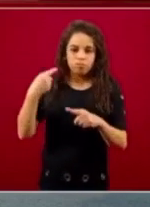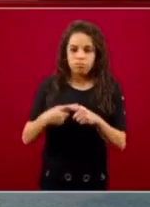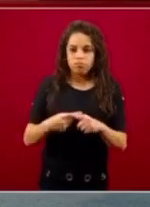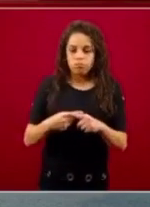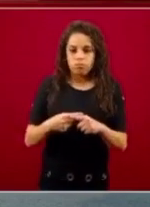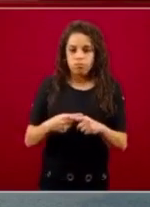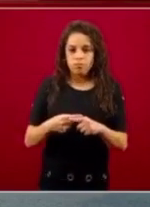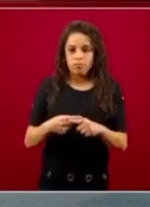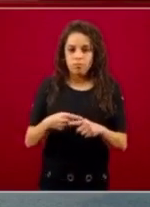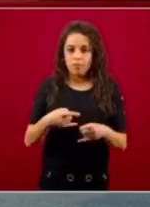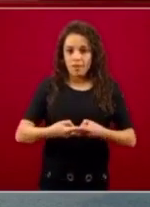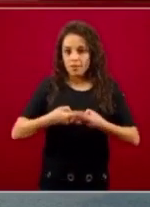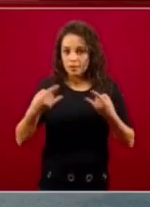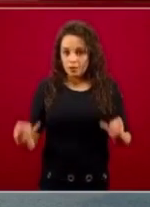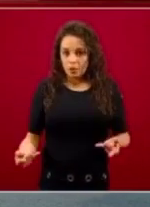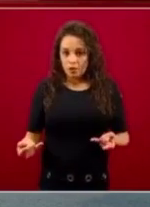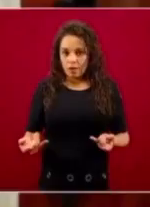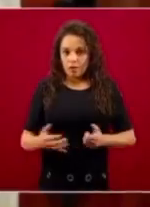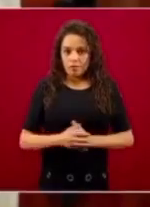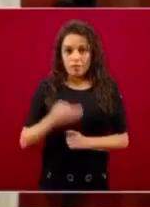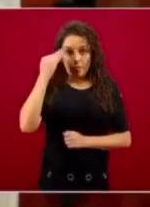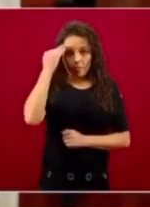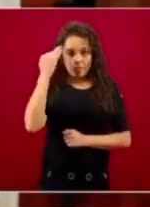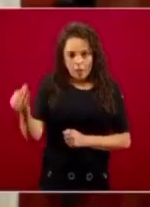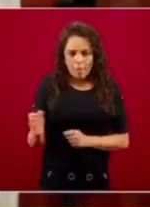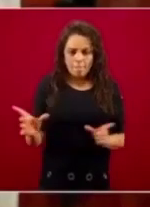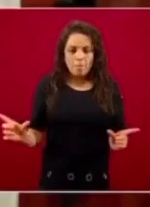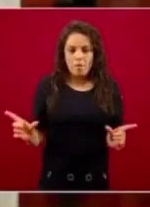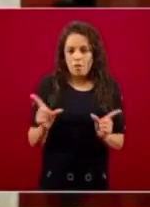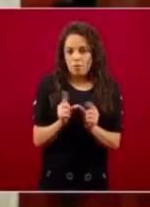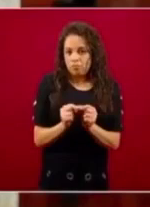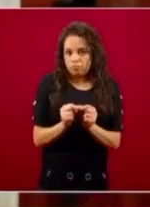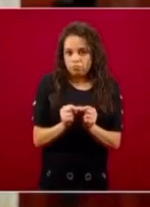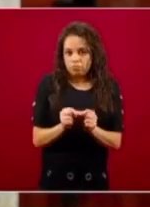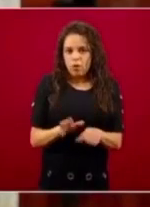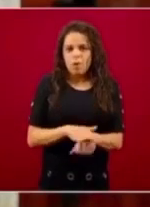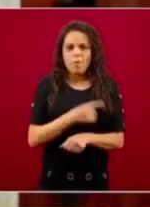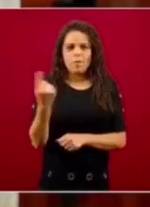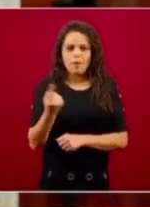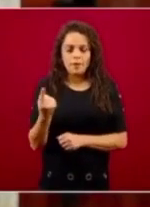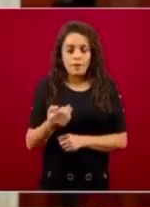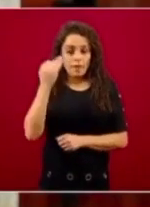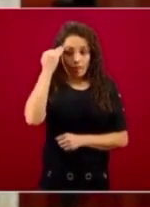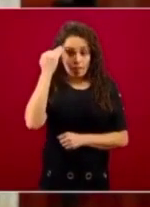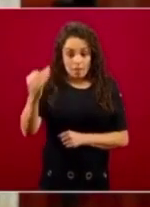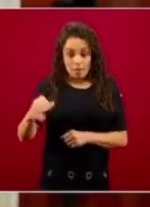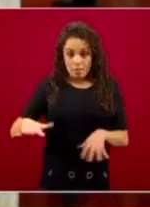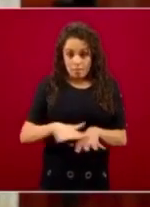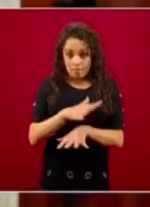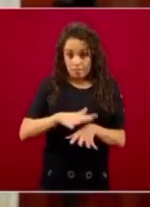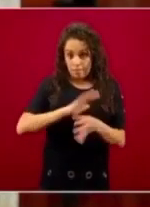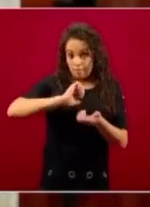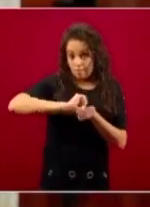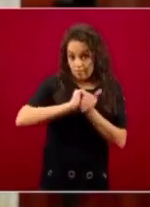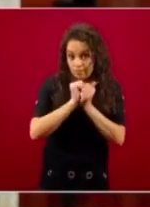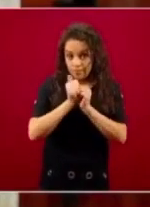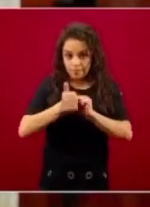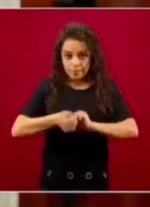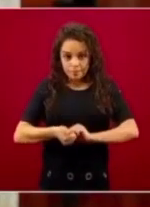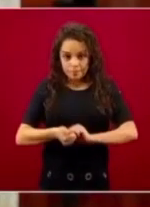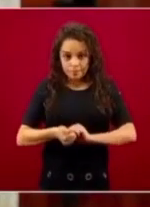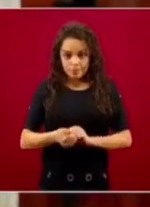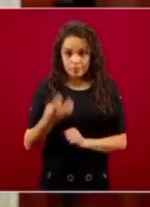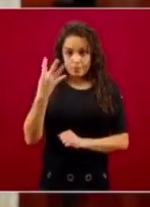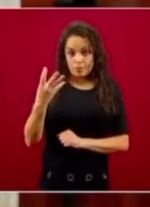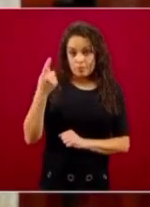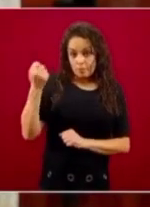muy corto. Les cuento que para cumplir con esta tarea, desde el periodo de transición buscamos, encabezados por